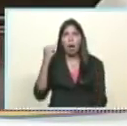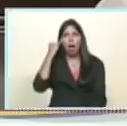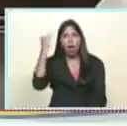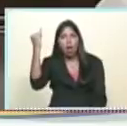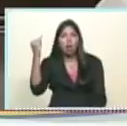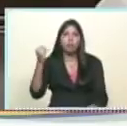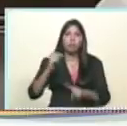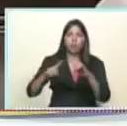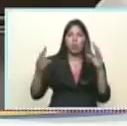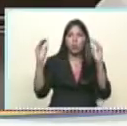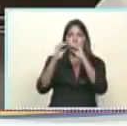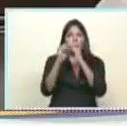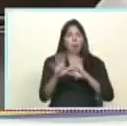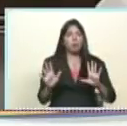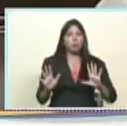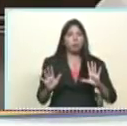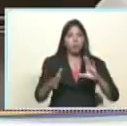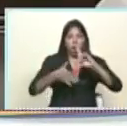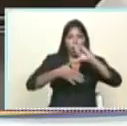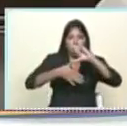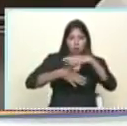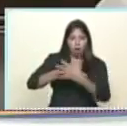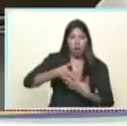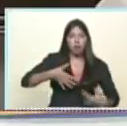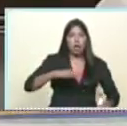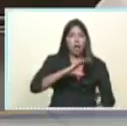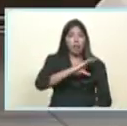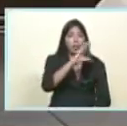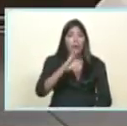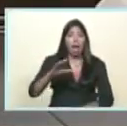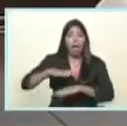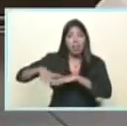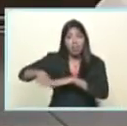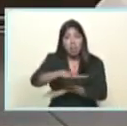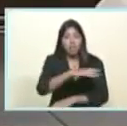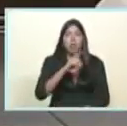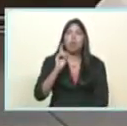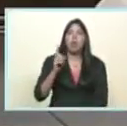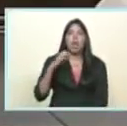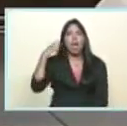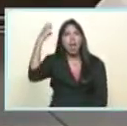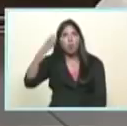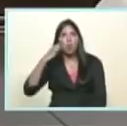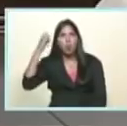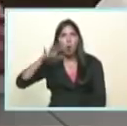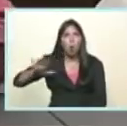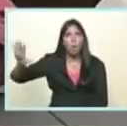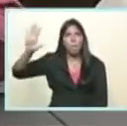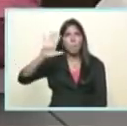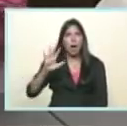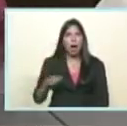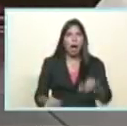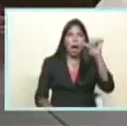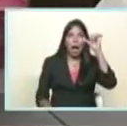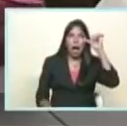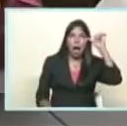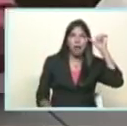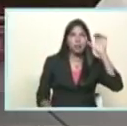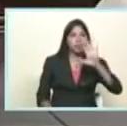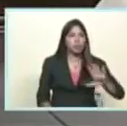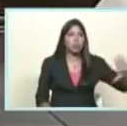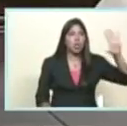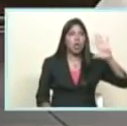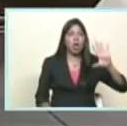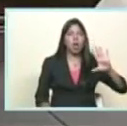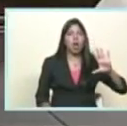de América Latina, del Caribe, de Europa, África, Asia, del mundo entero,